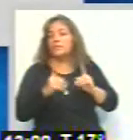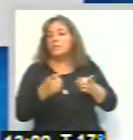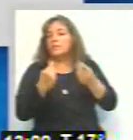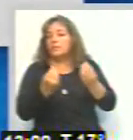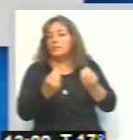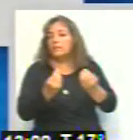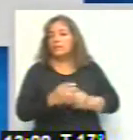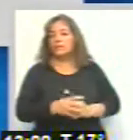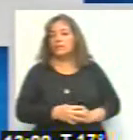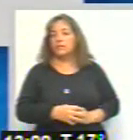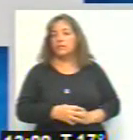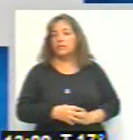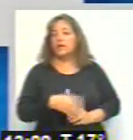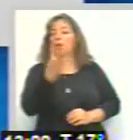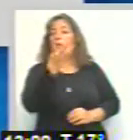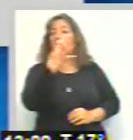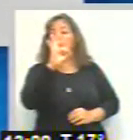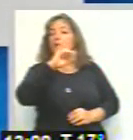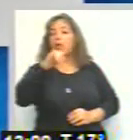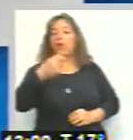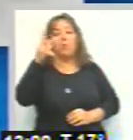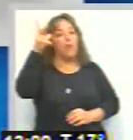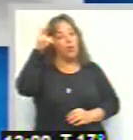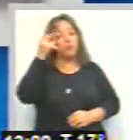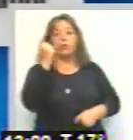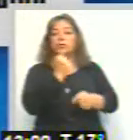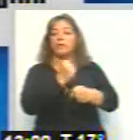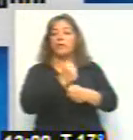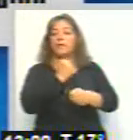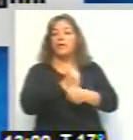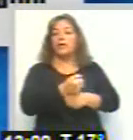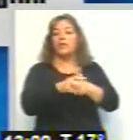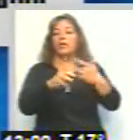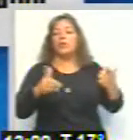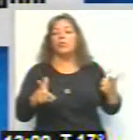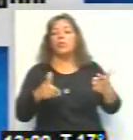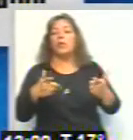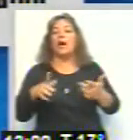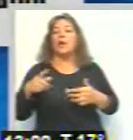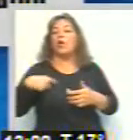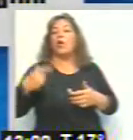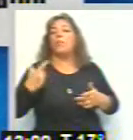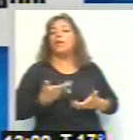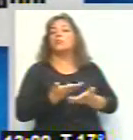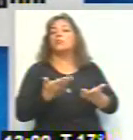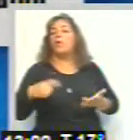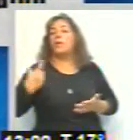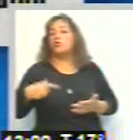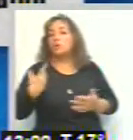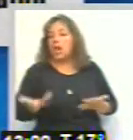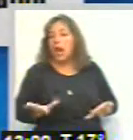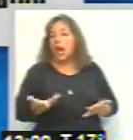el que el 40,8% de los trabajadores no cuenta con cobertura de salud. Estamos hablando de obras sociales,